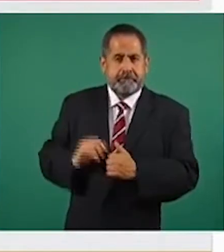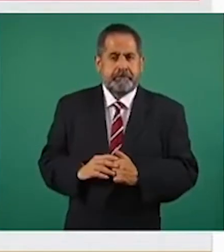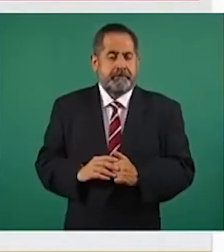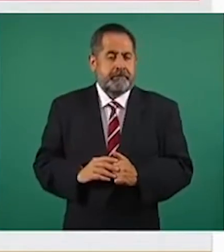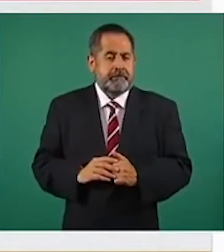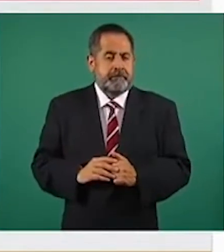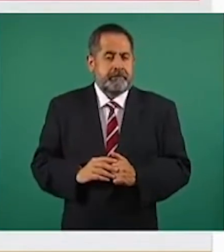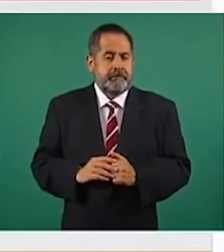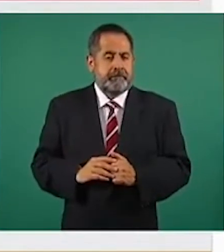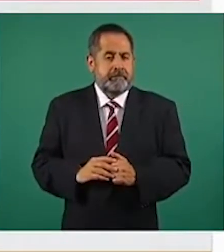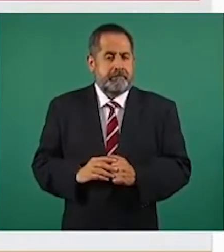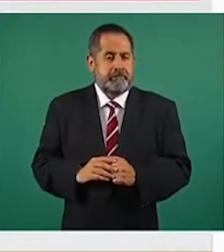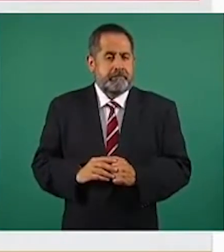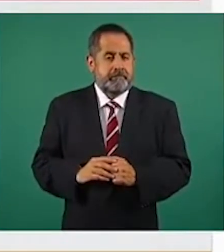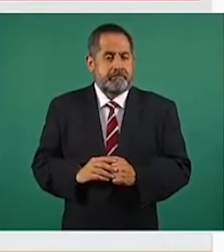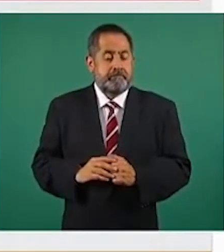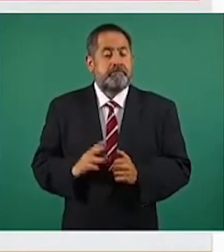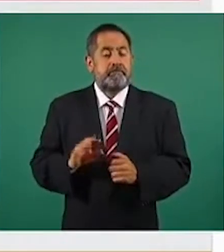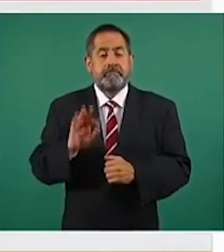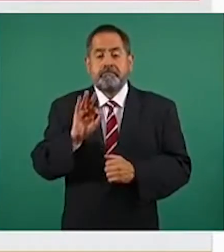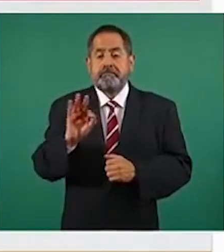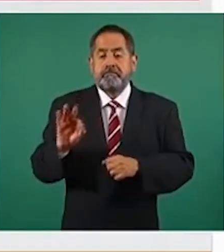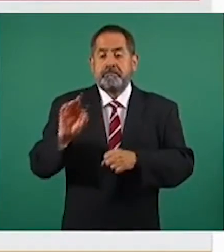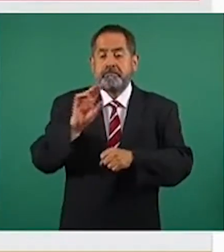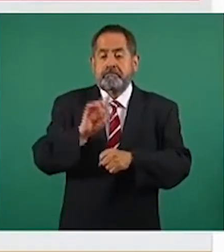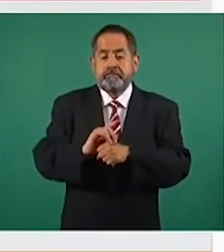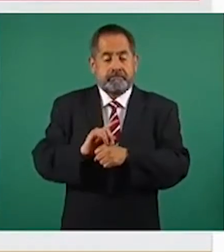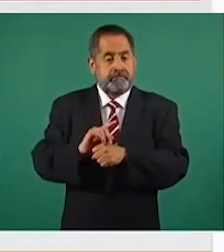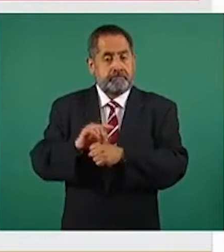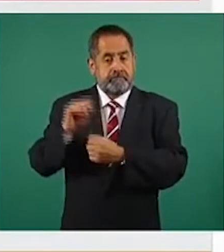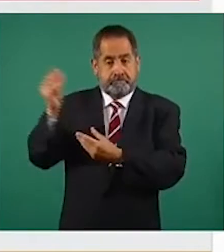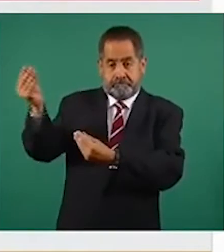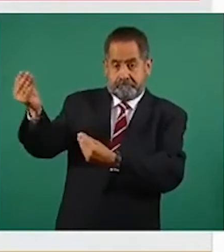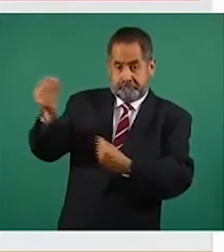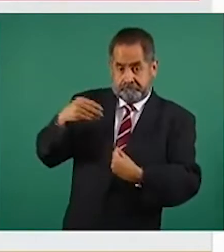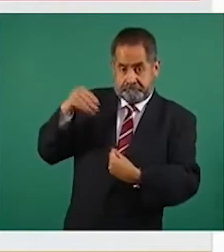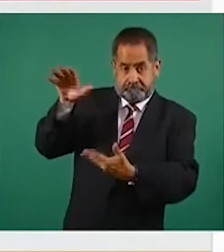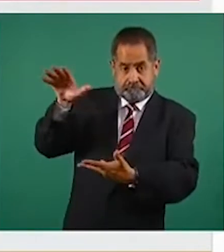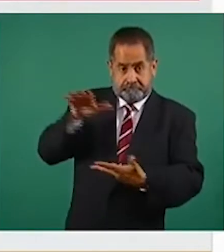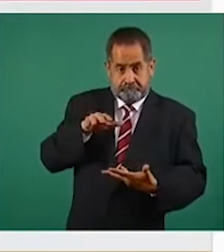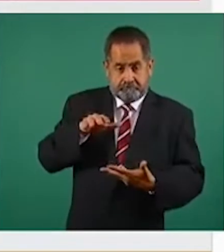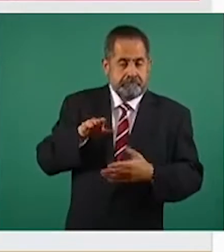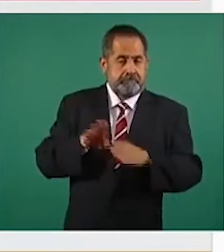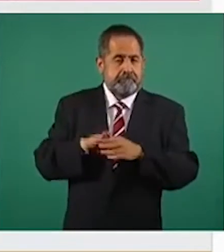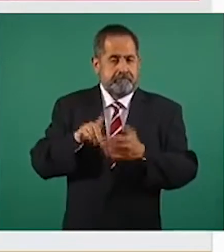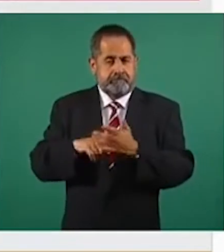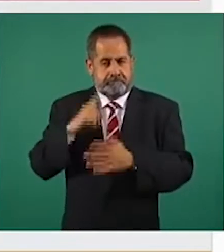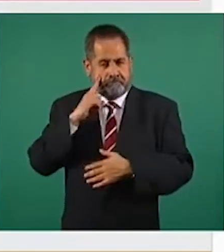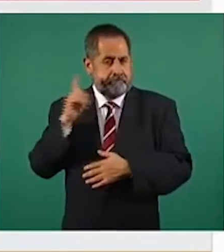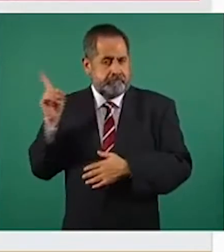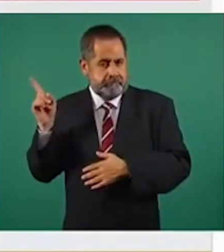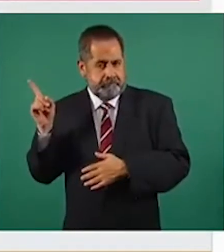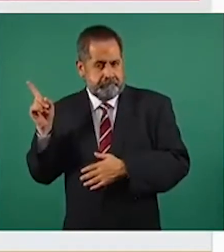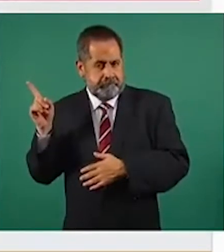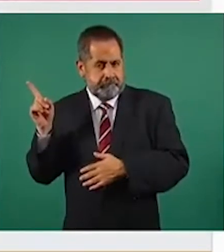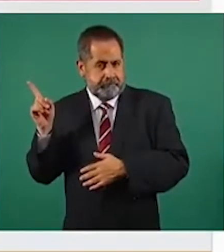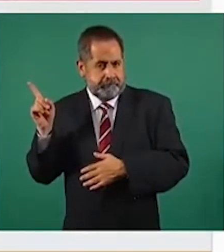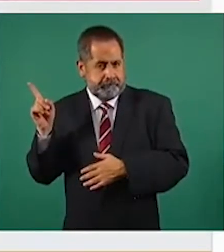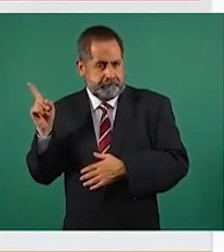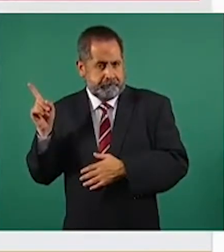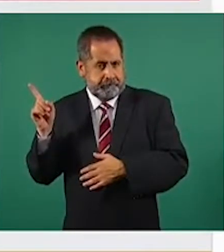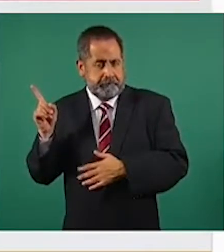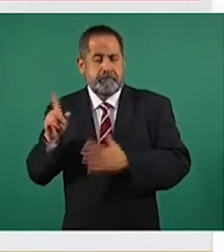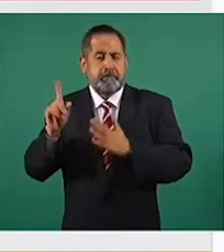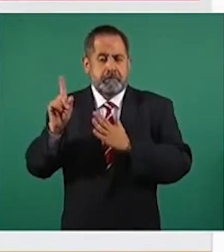Finalmente, el calendario de entrega, como se muestra aquí, se describe en esta tabla, con los volúmenes de